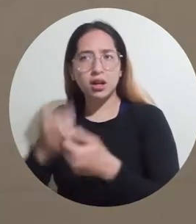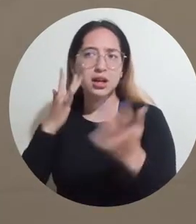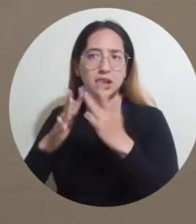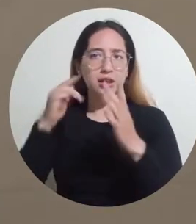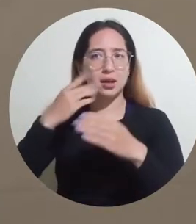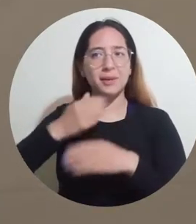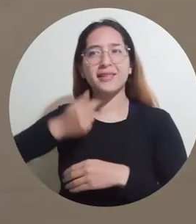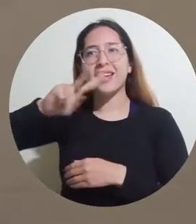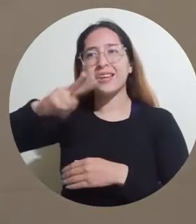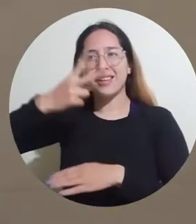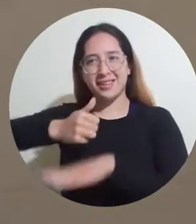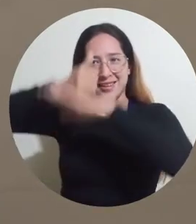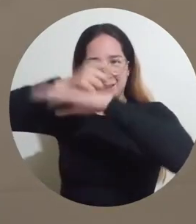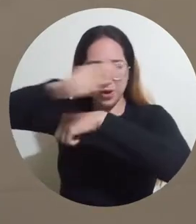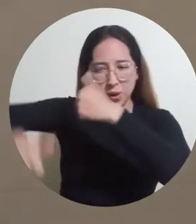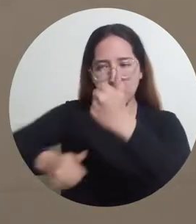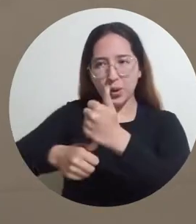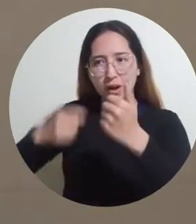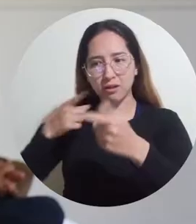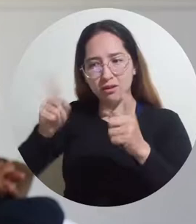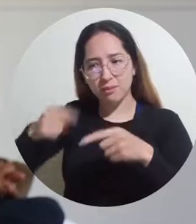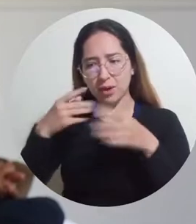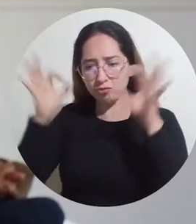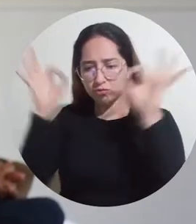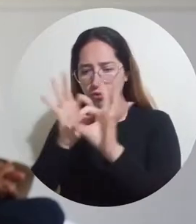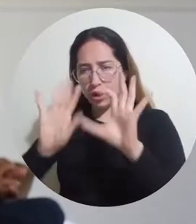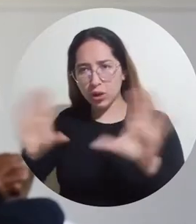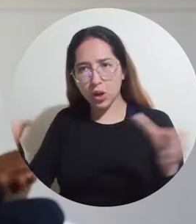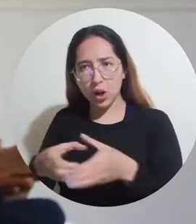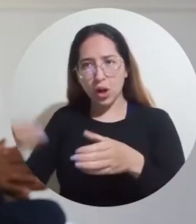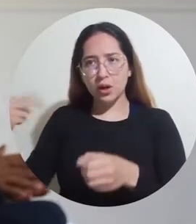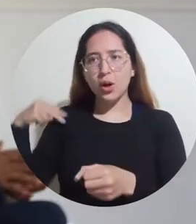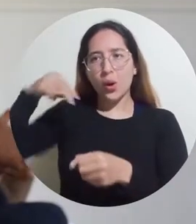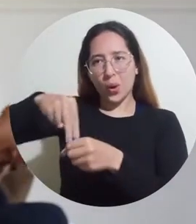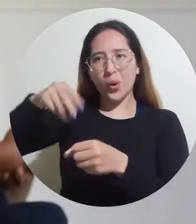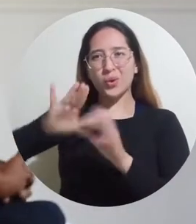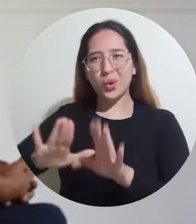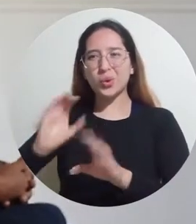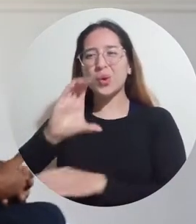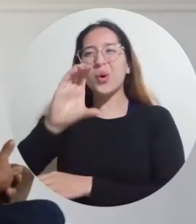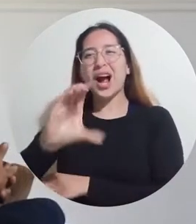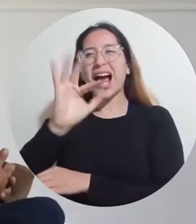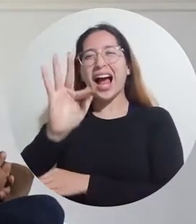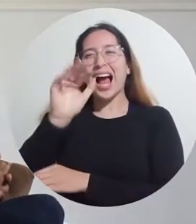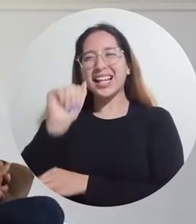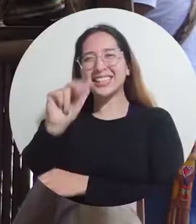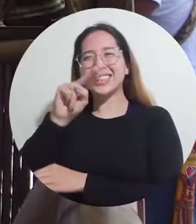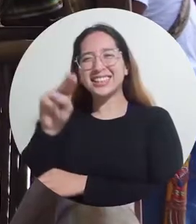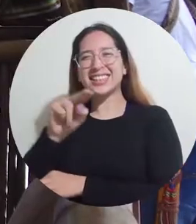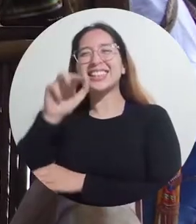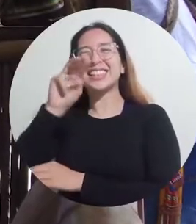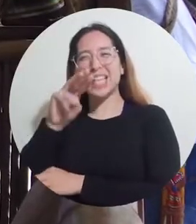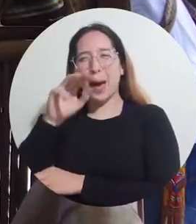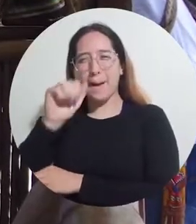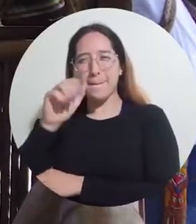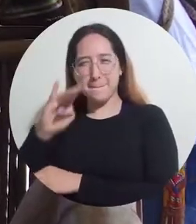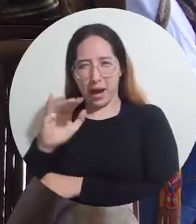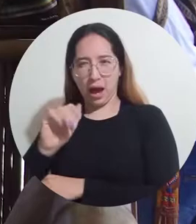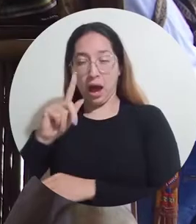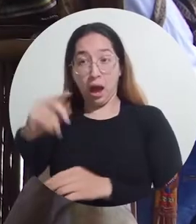en el marco del convenio que tienen con los indígenas y con la comunidad de resguardo Catanzama. Nosotros